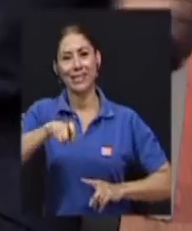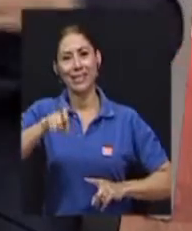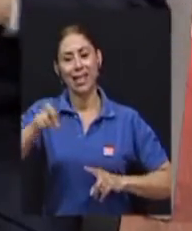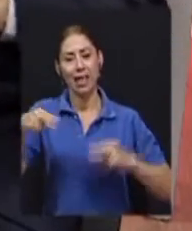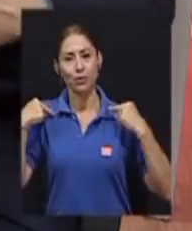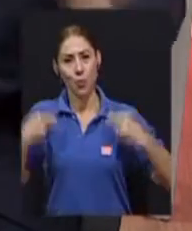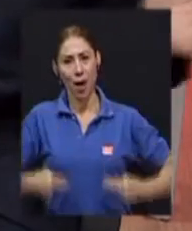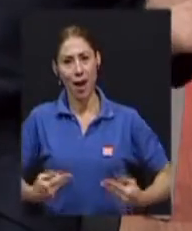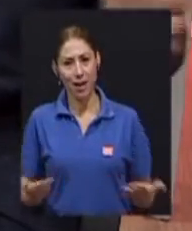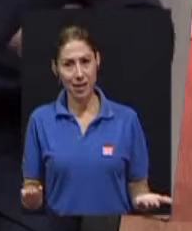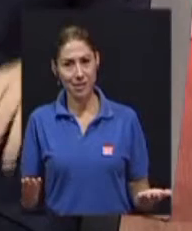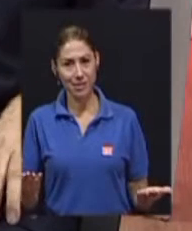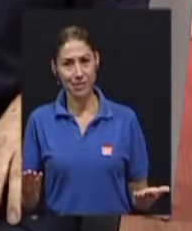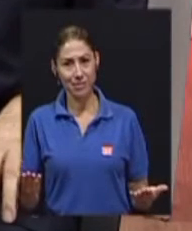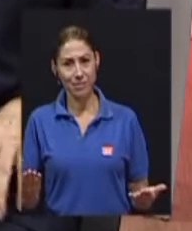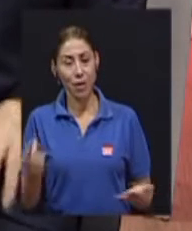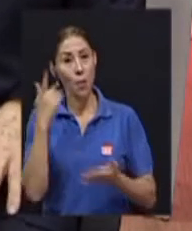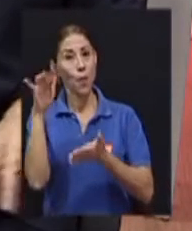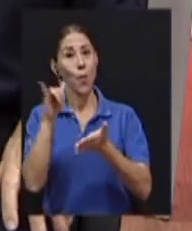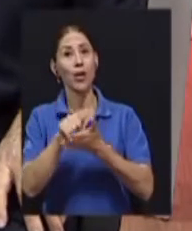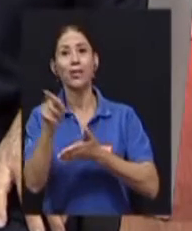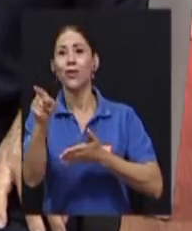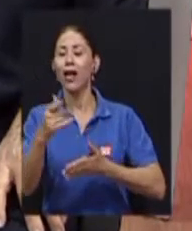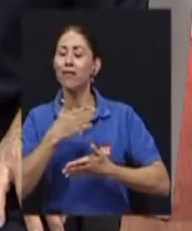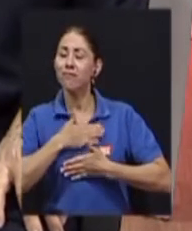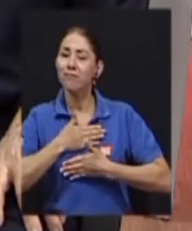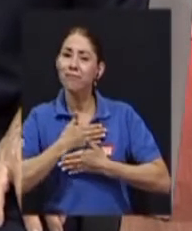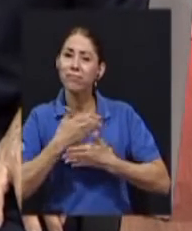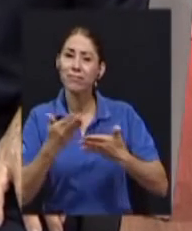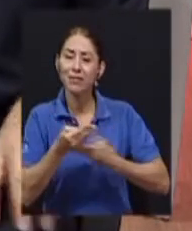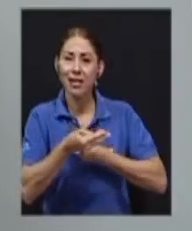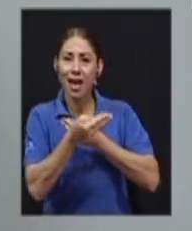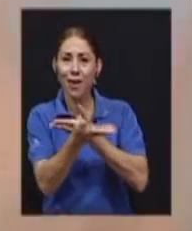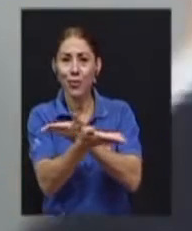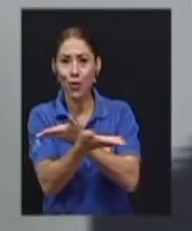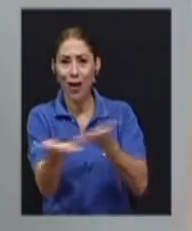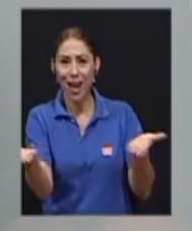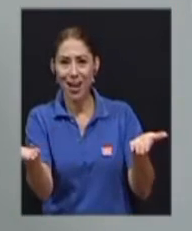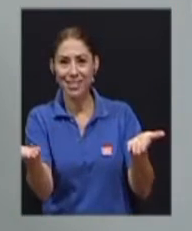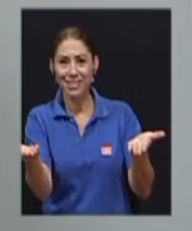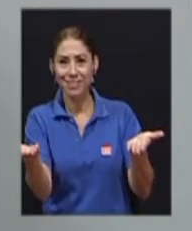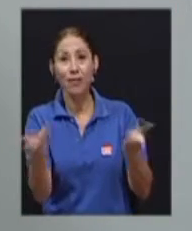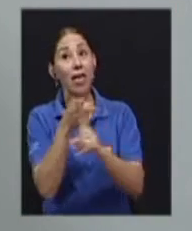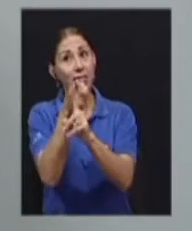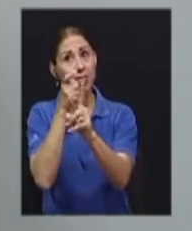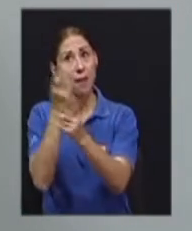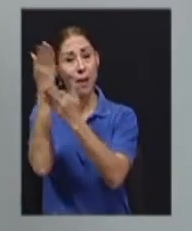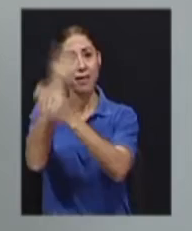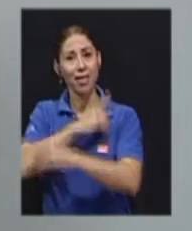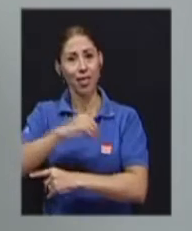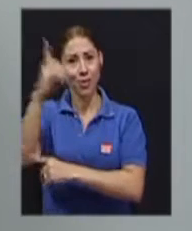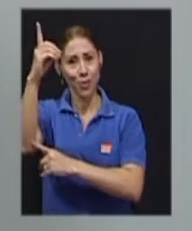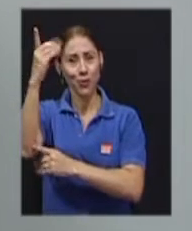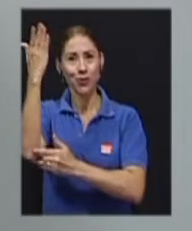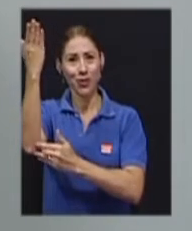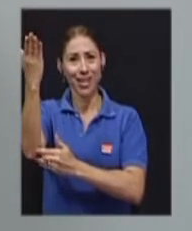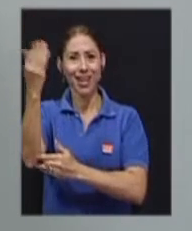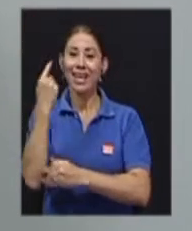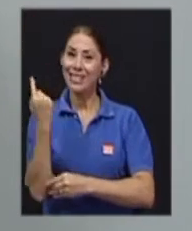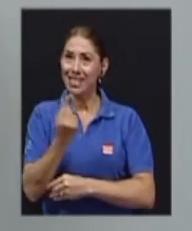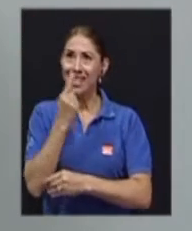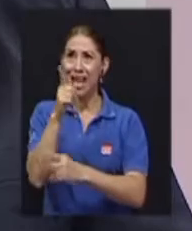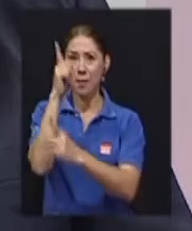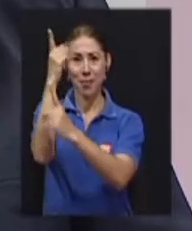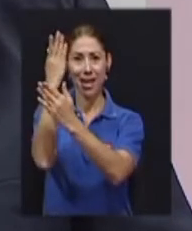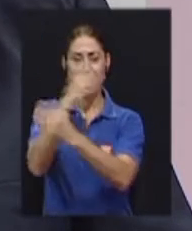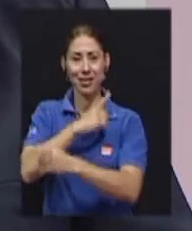es votarate en concederlas, en otorgarlas de parte de Dios, ¿verdad? Que siempre es Dios quien